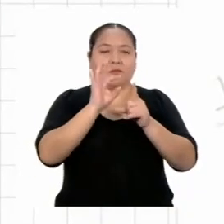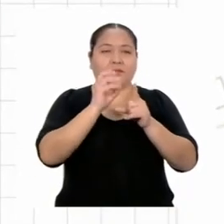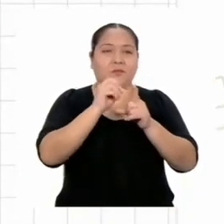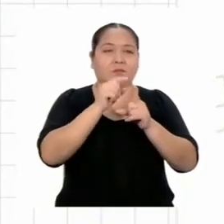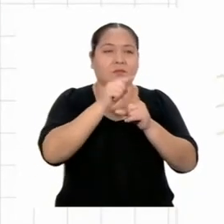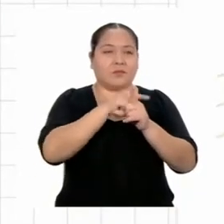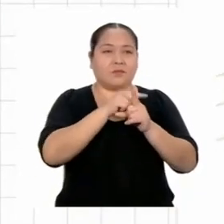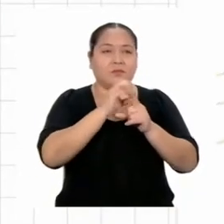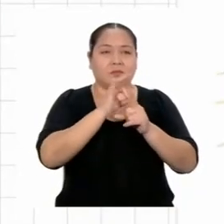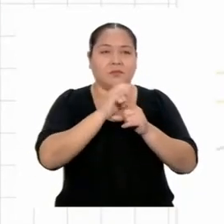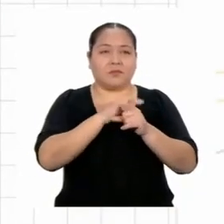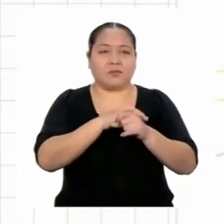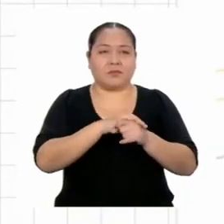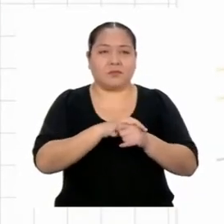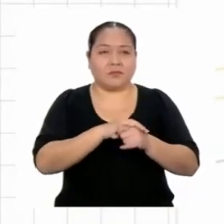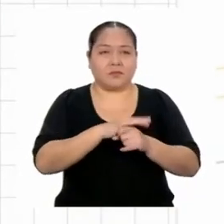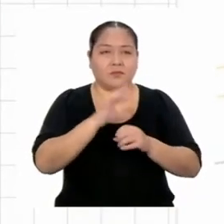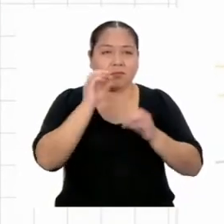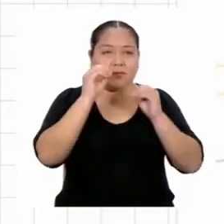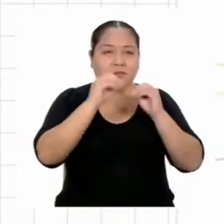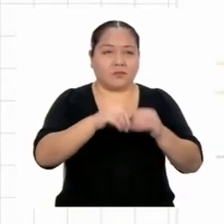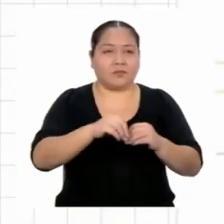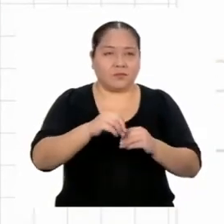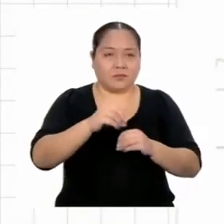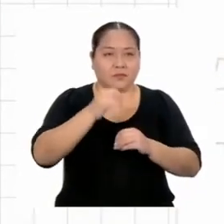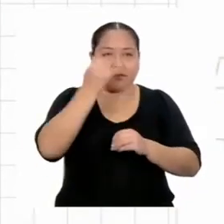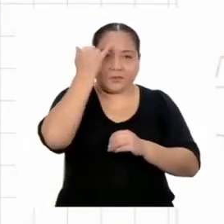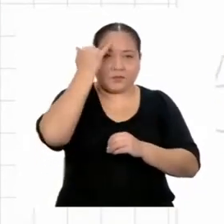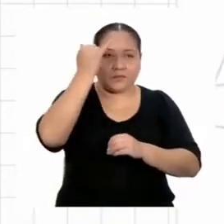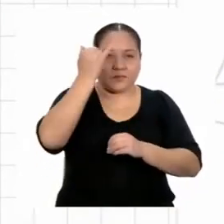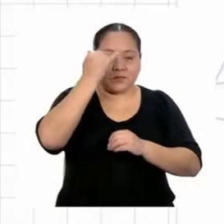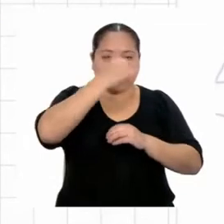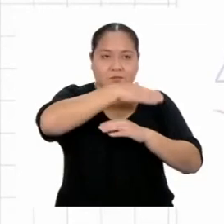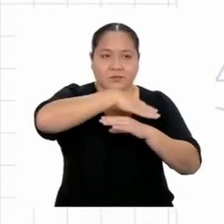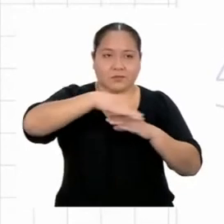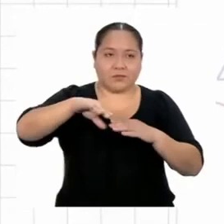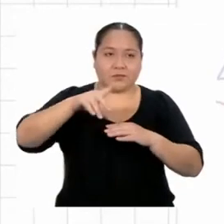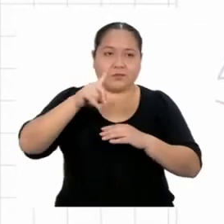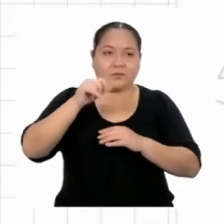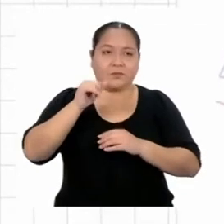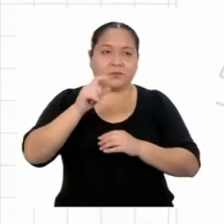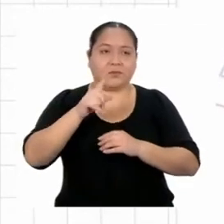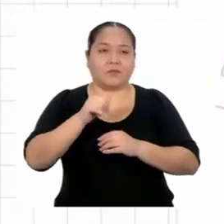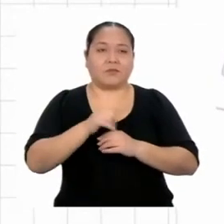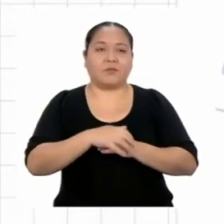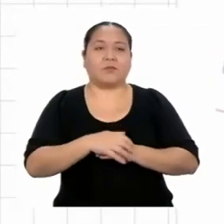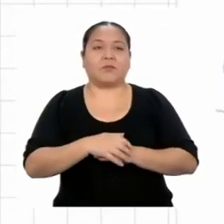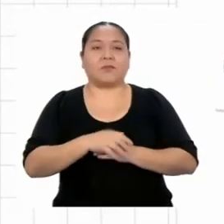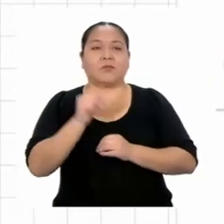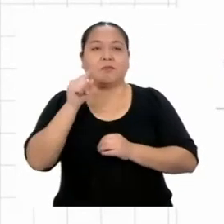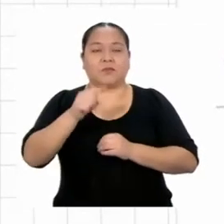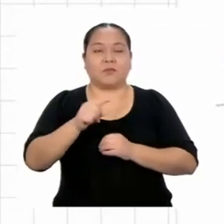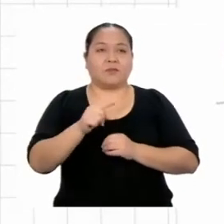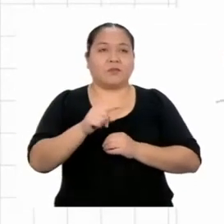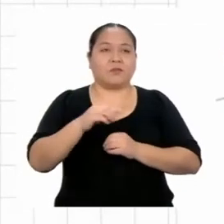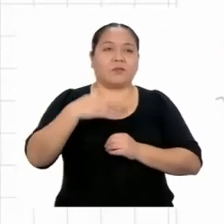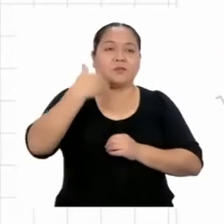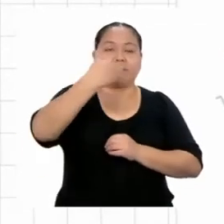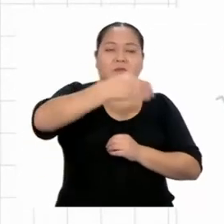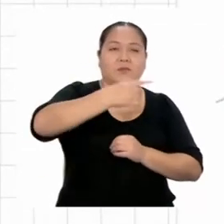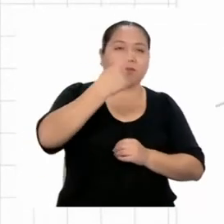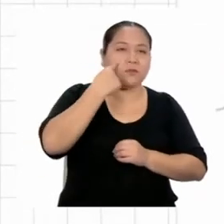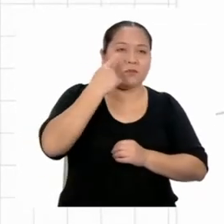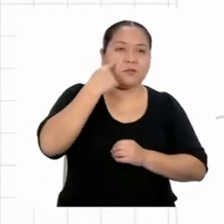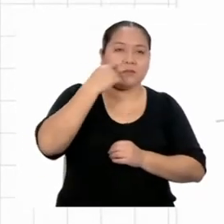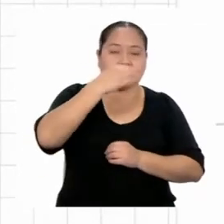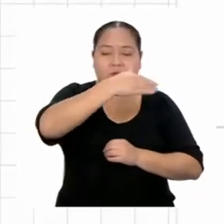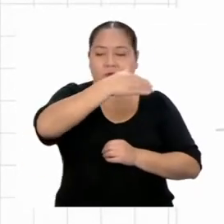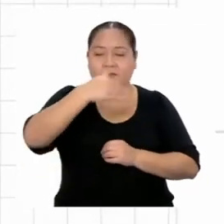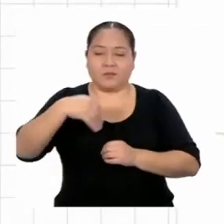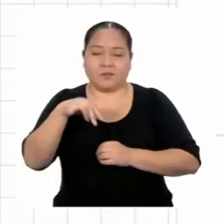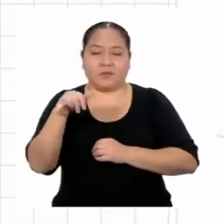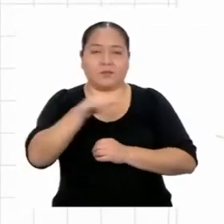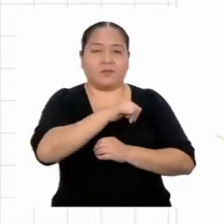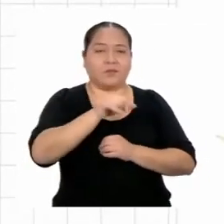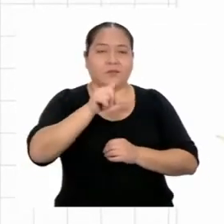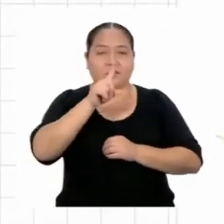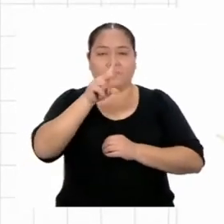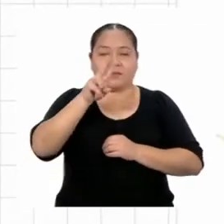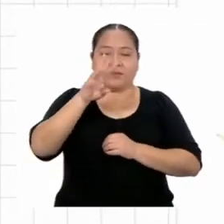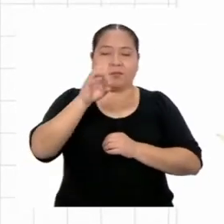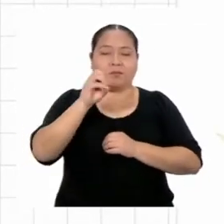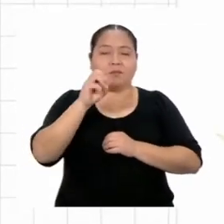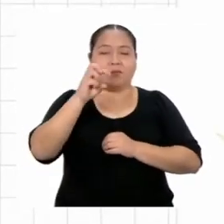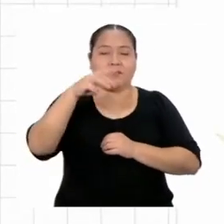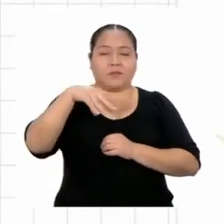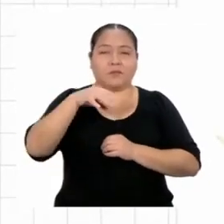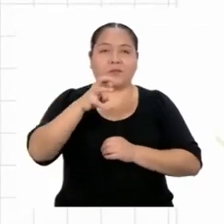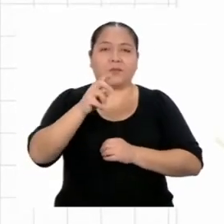criterio LAL. Y nos resulta que el lado desconocido del perímetro mide también 120 metros,